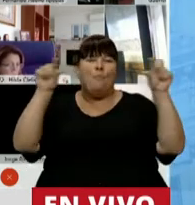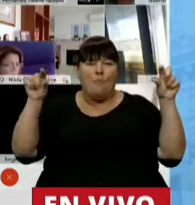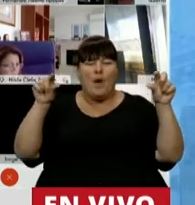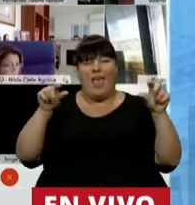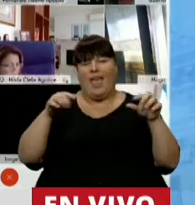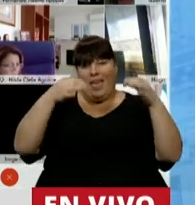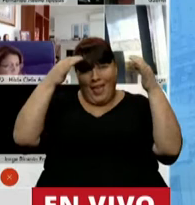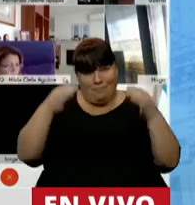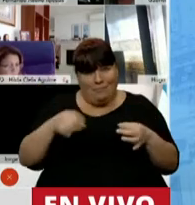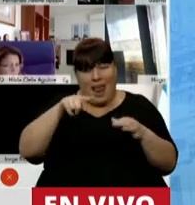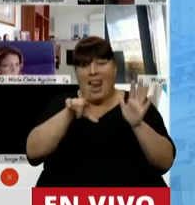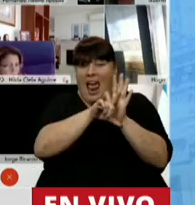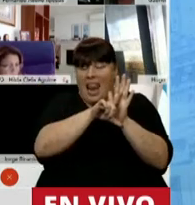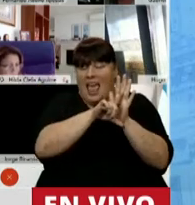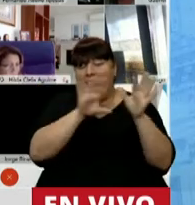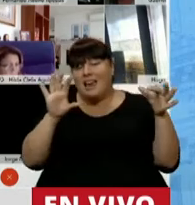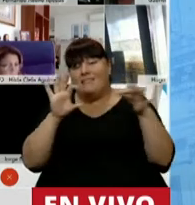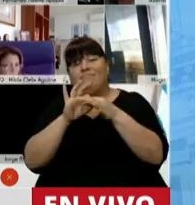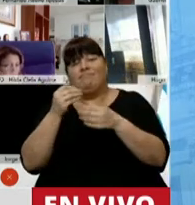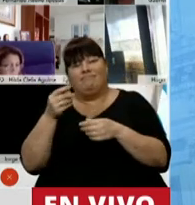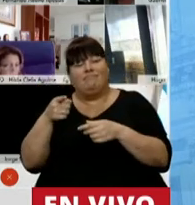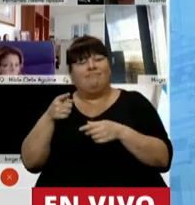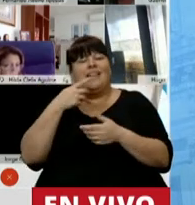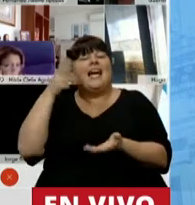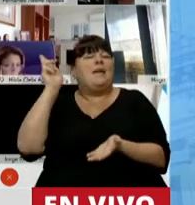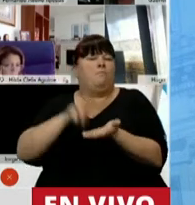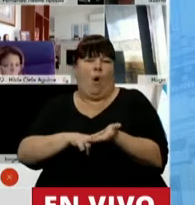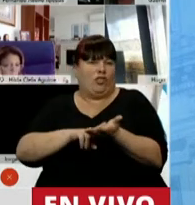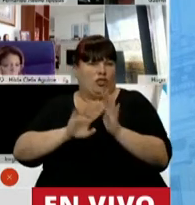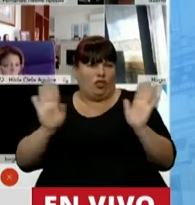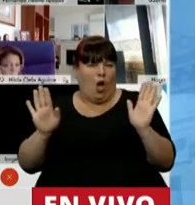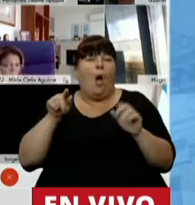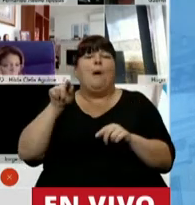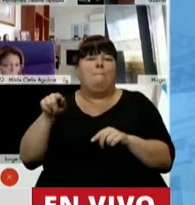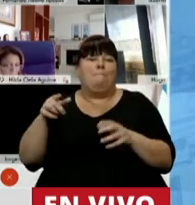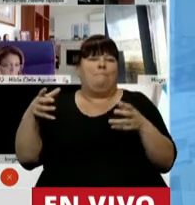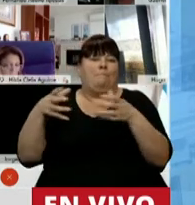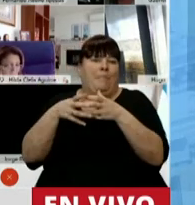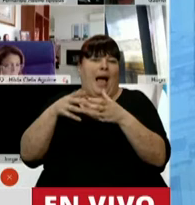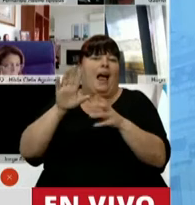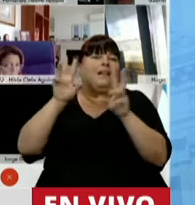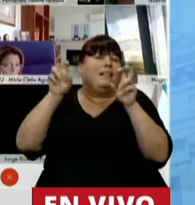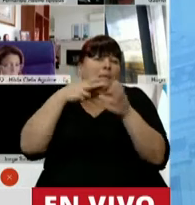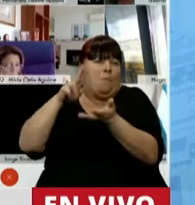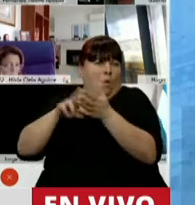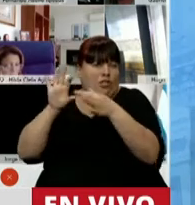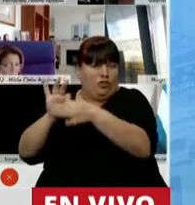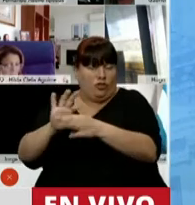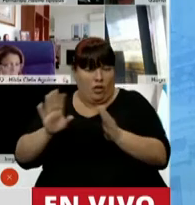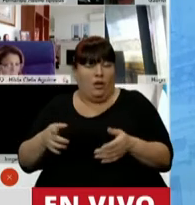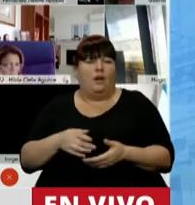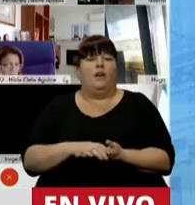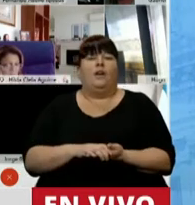su naturaleza jurídica se corresponde con la de un tributo perteneciente a la categoría de impuesto. Se